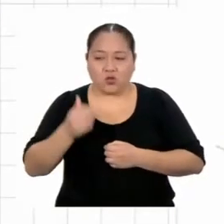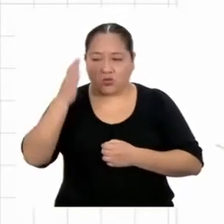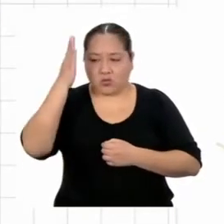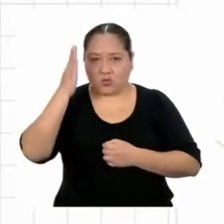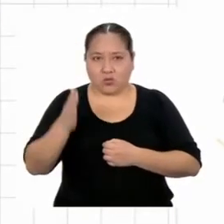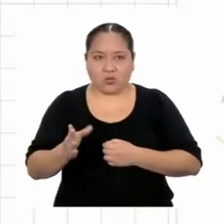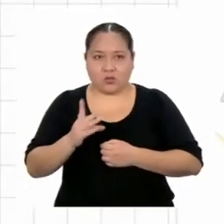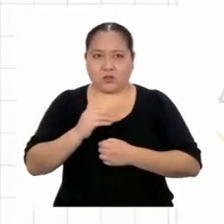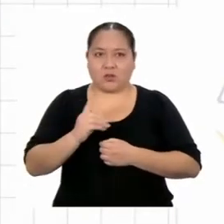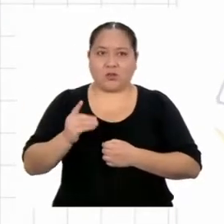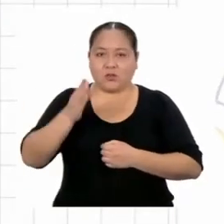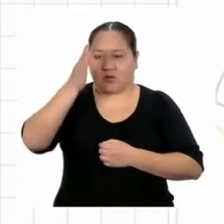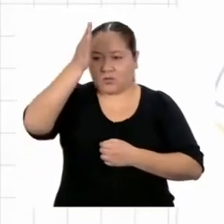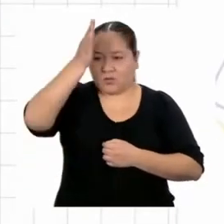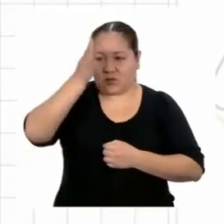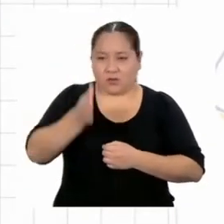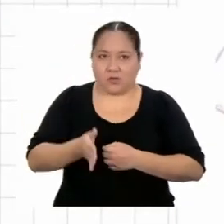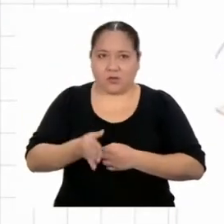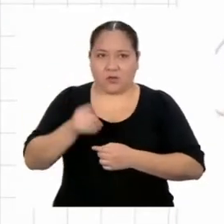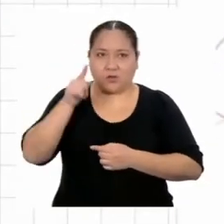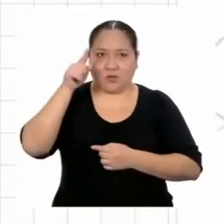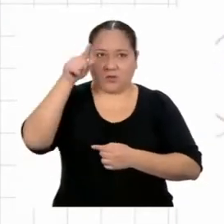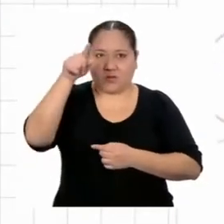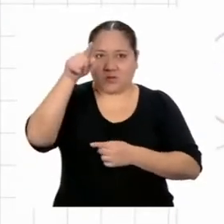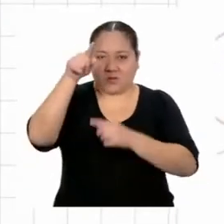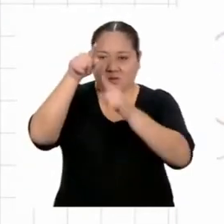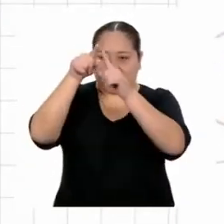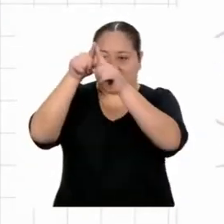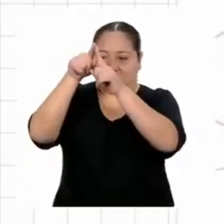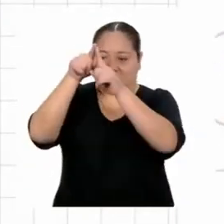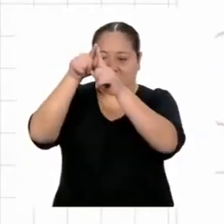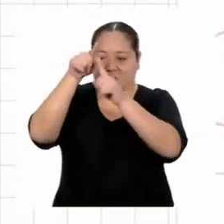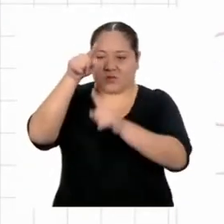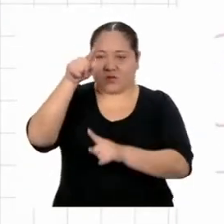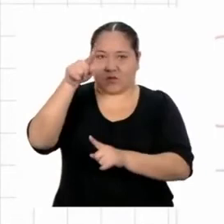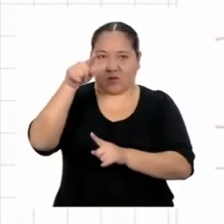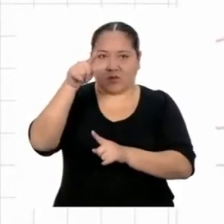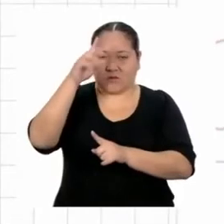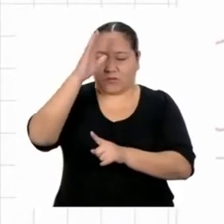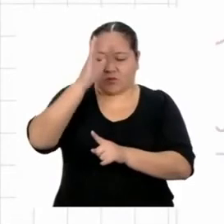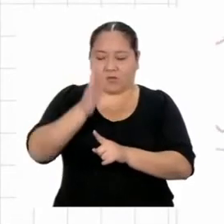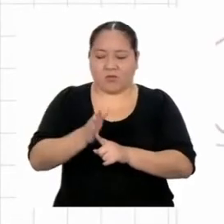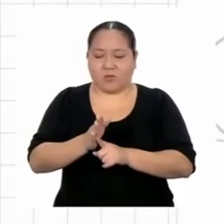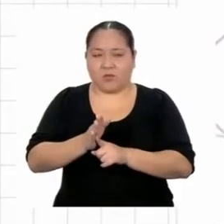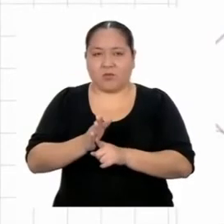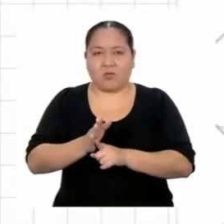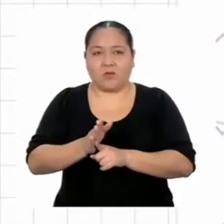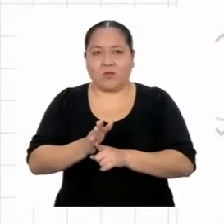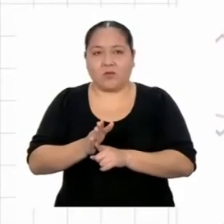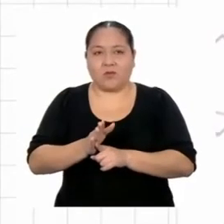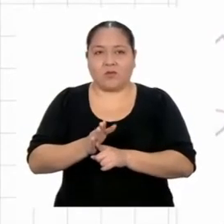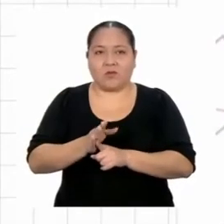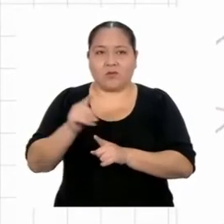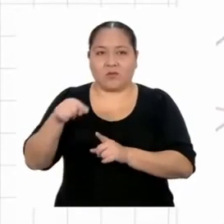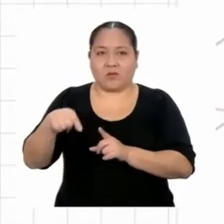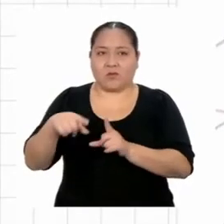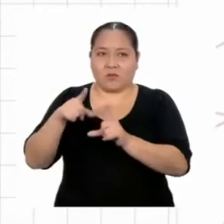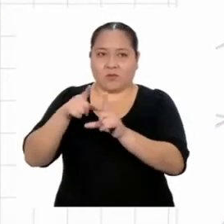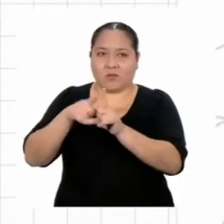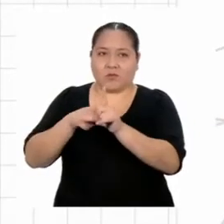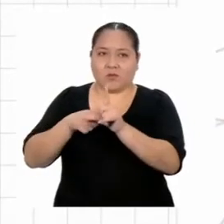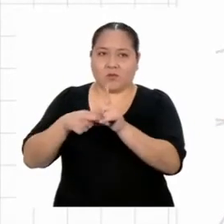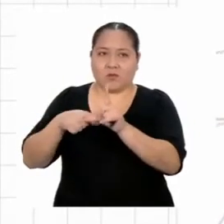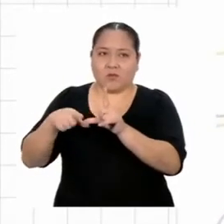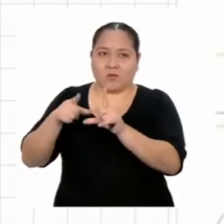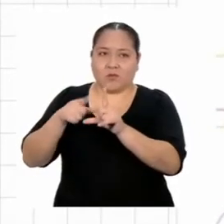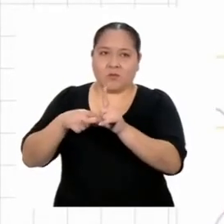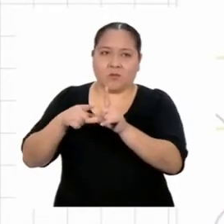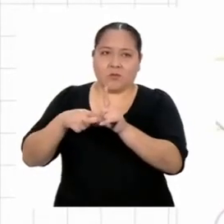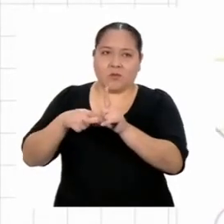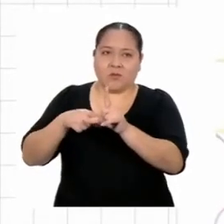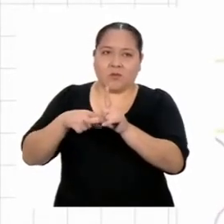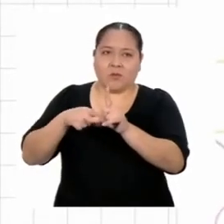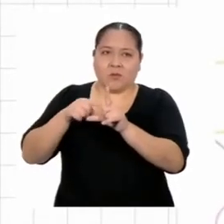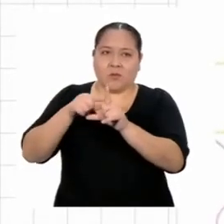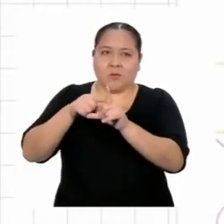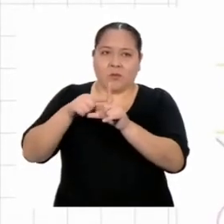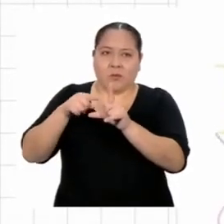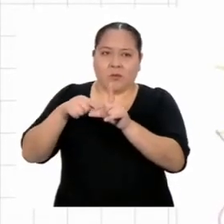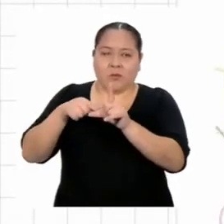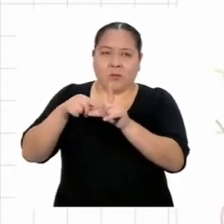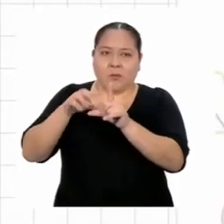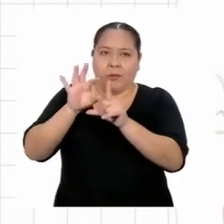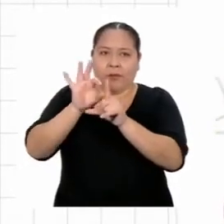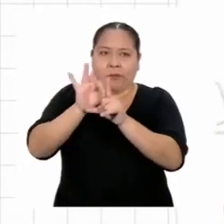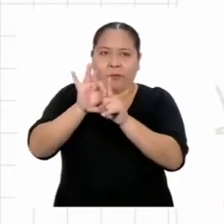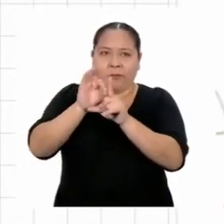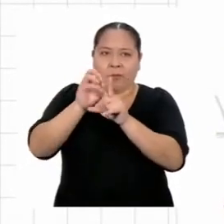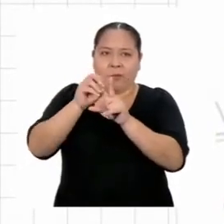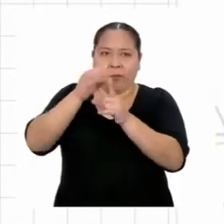Es una recta que une el punto medio de un lado con el vértice opuesto. Y, además, vemos que ese punto